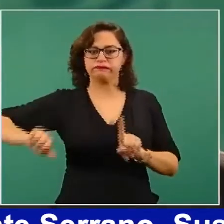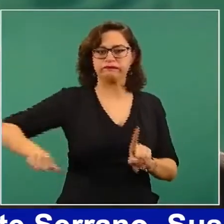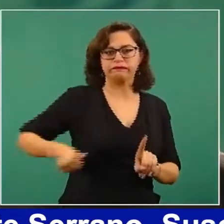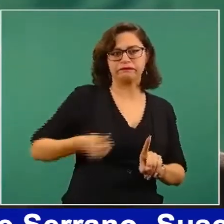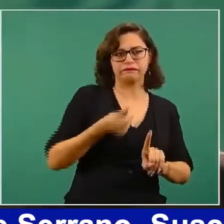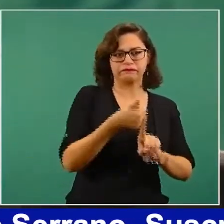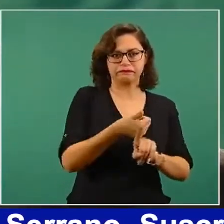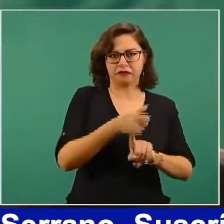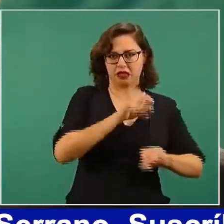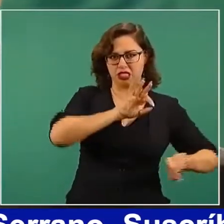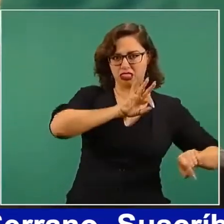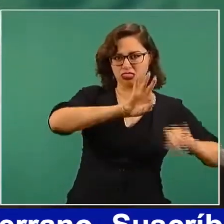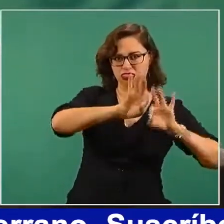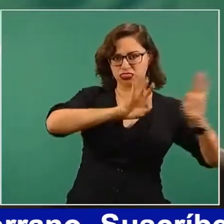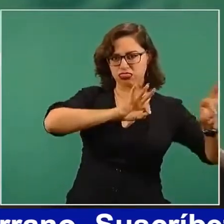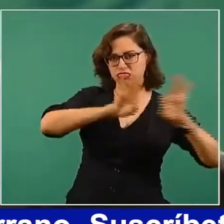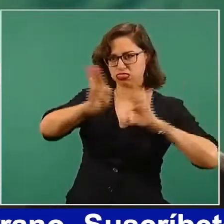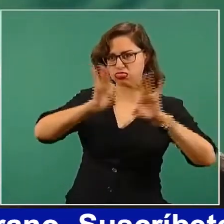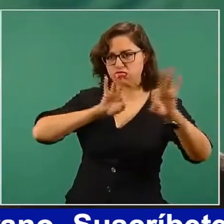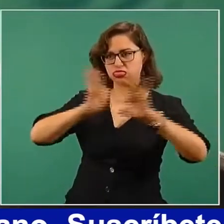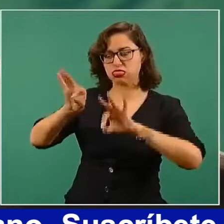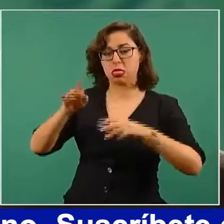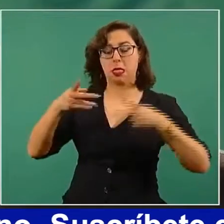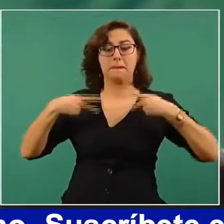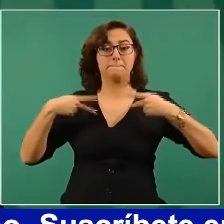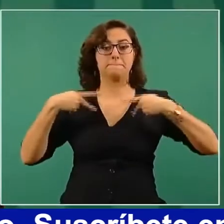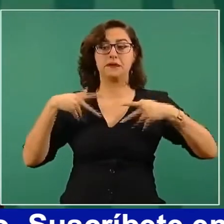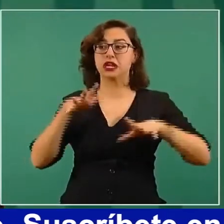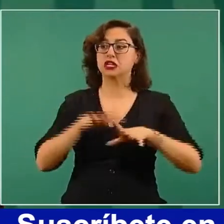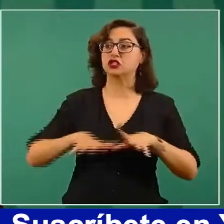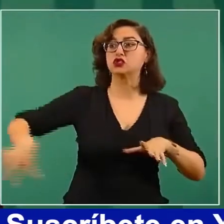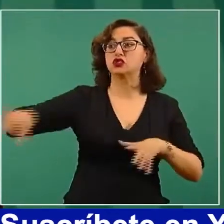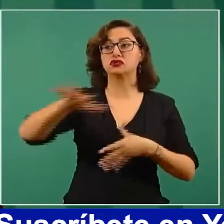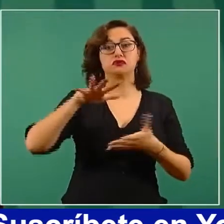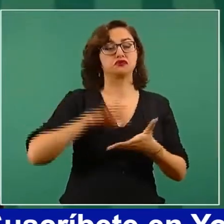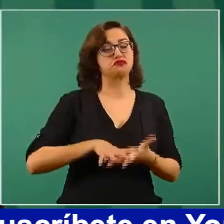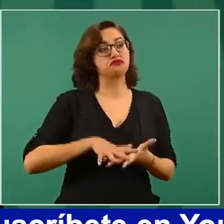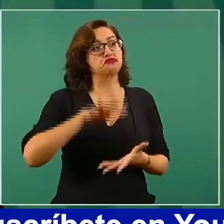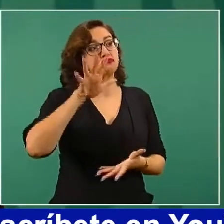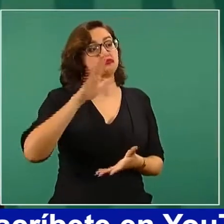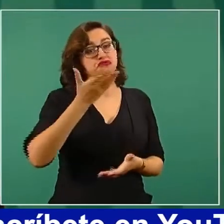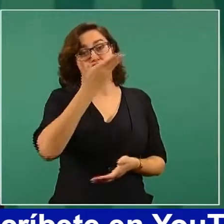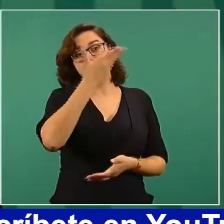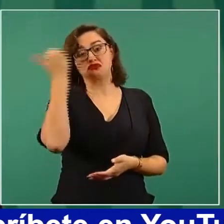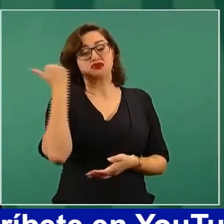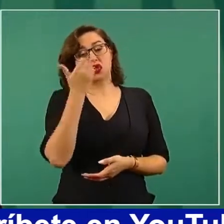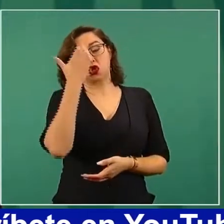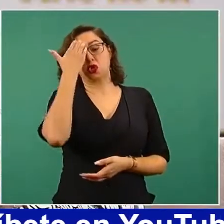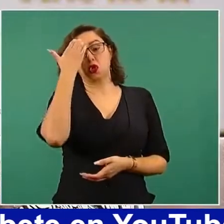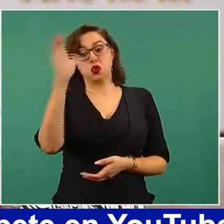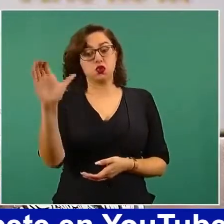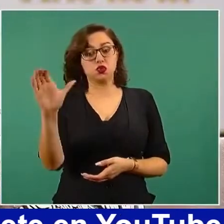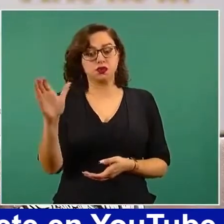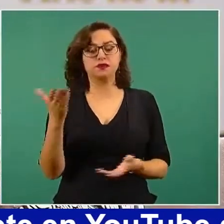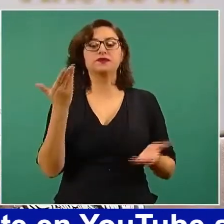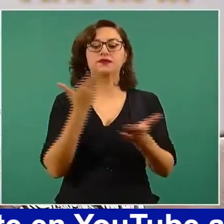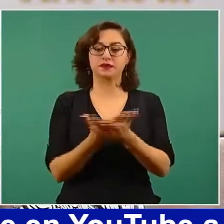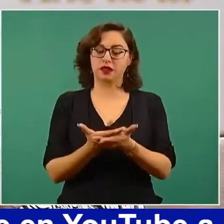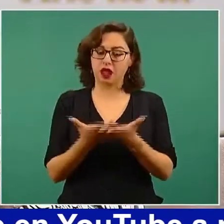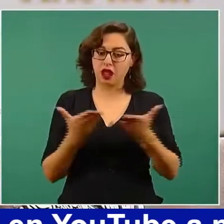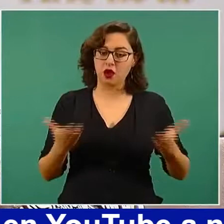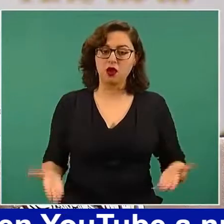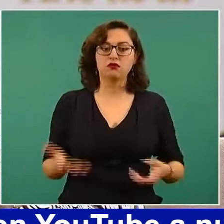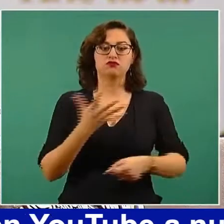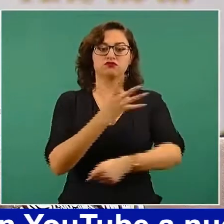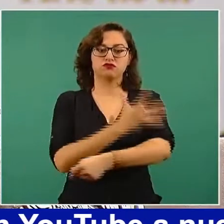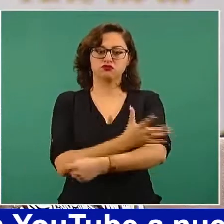sucedía o se ocultaba la verdad. Entonces, ahora tiene que haber transparencia